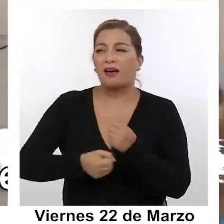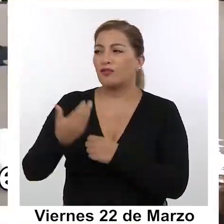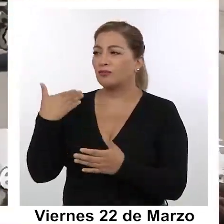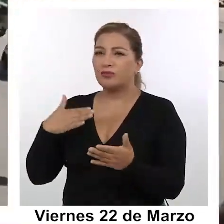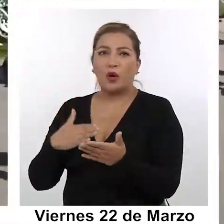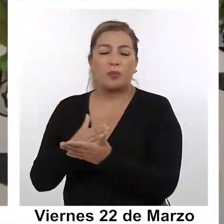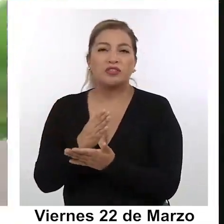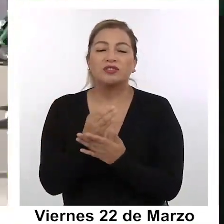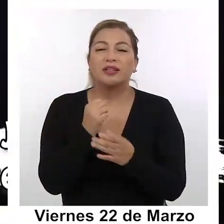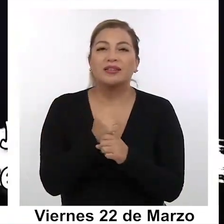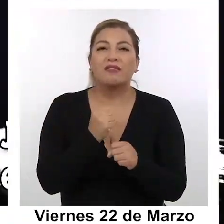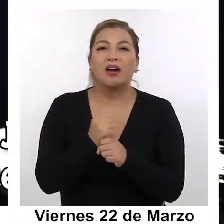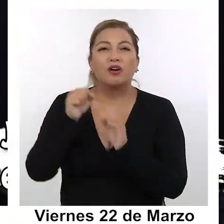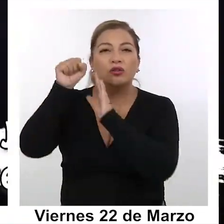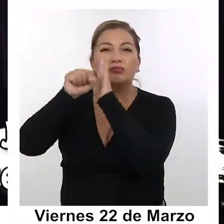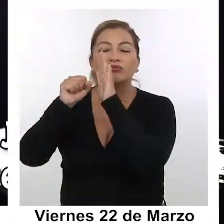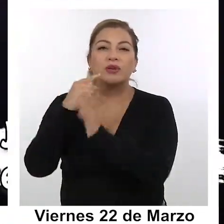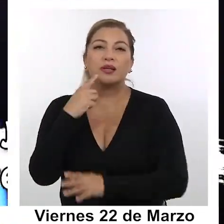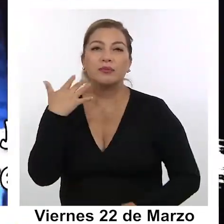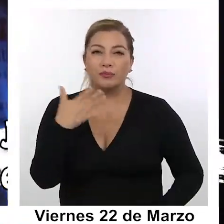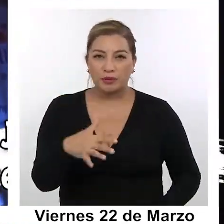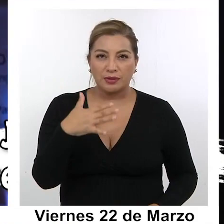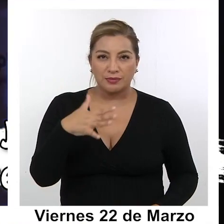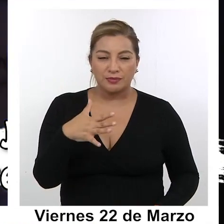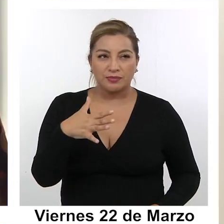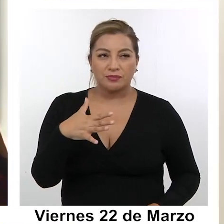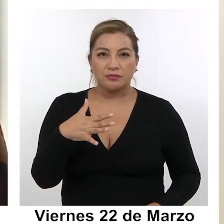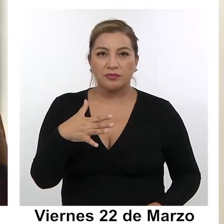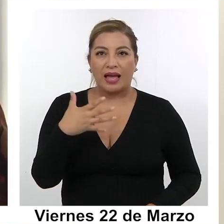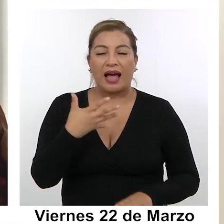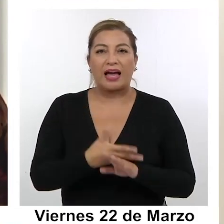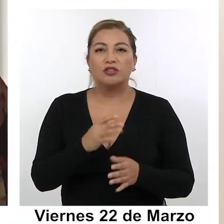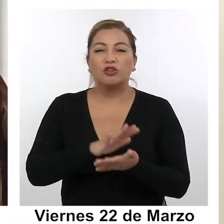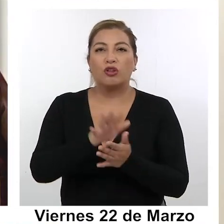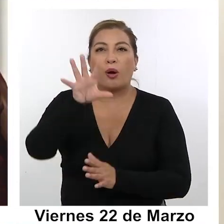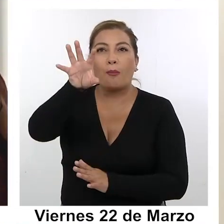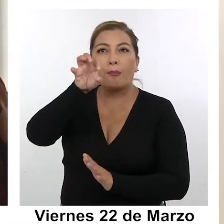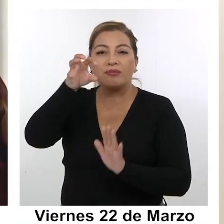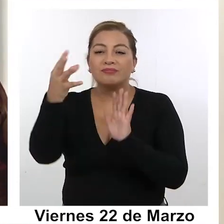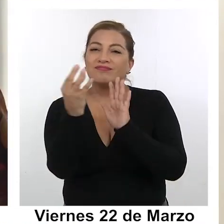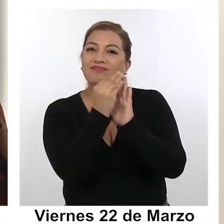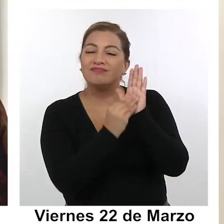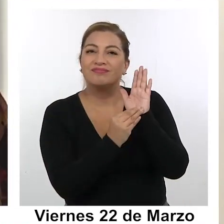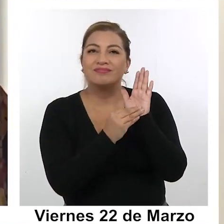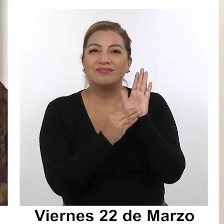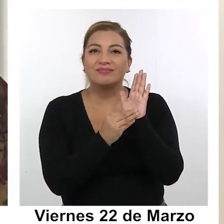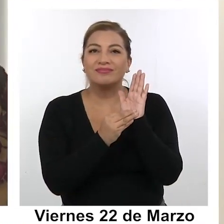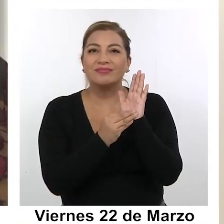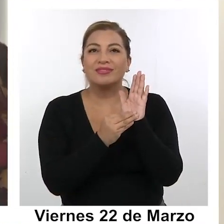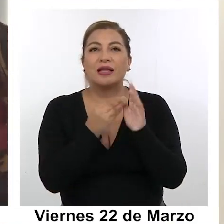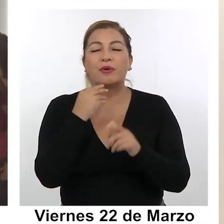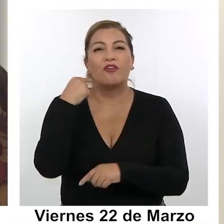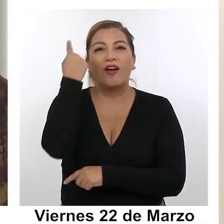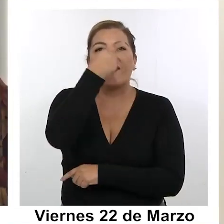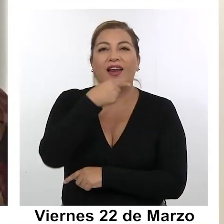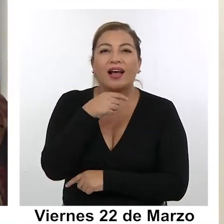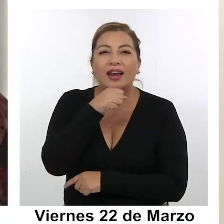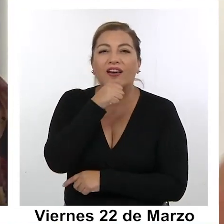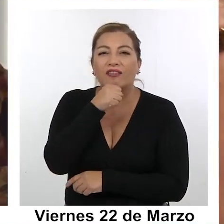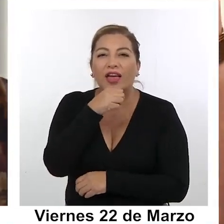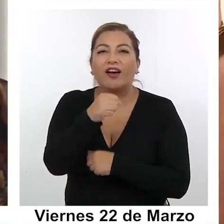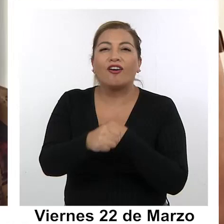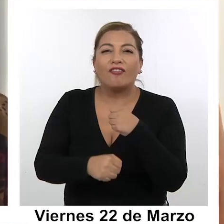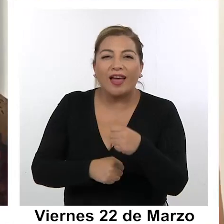muchos años, es muy importante porque además de que van registrando también se ve como nos vamos poniendo viejos y vamos